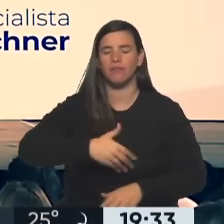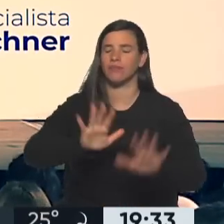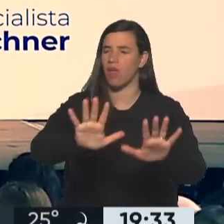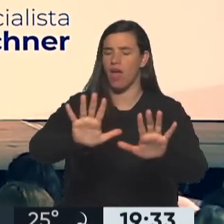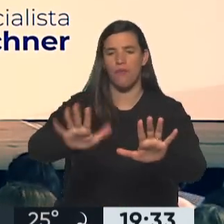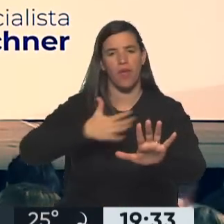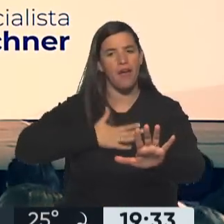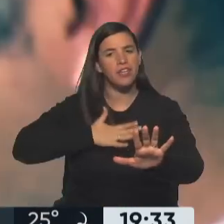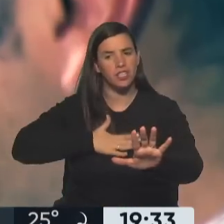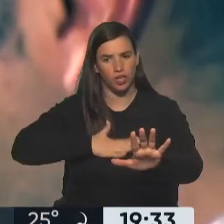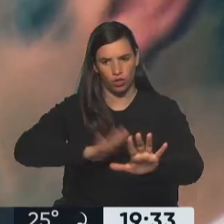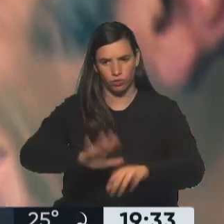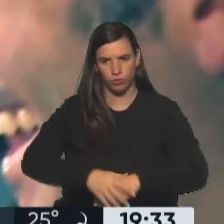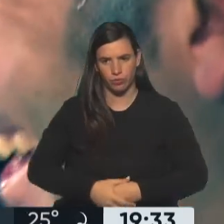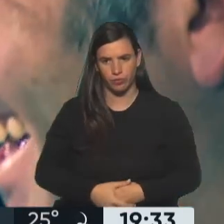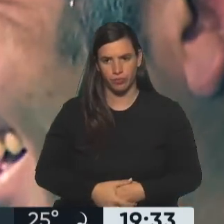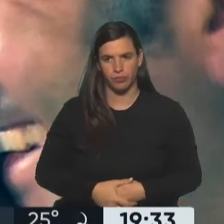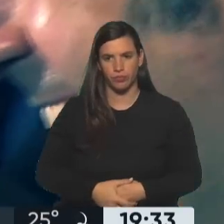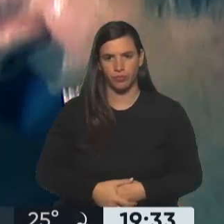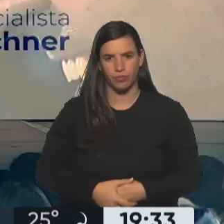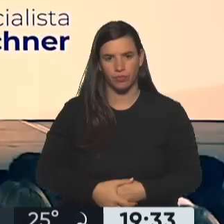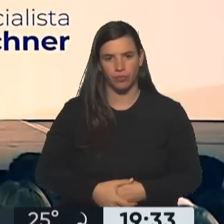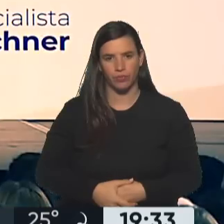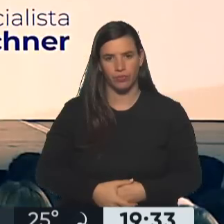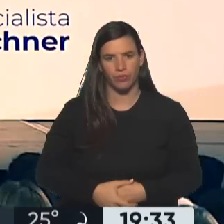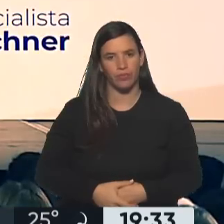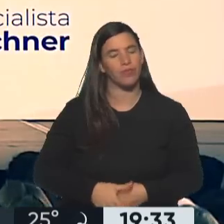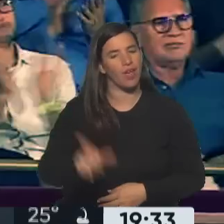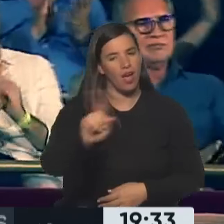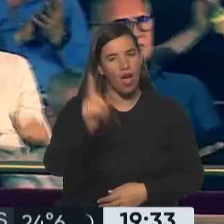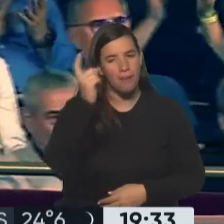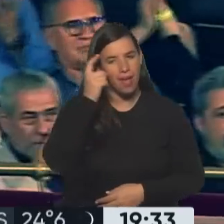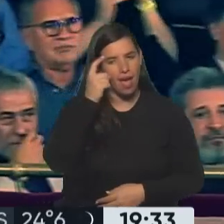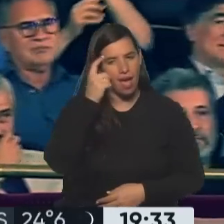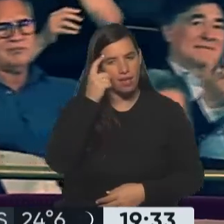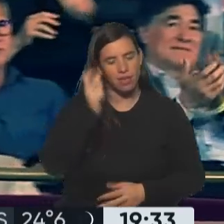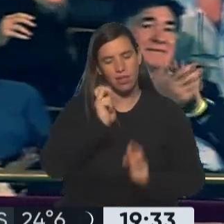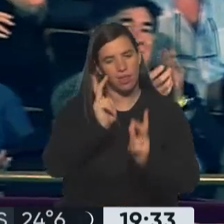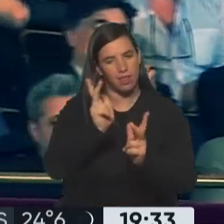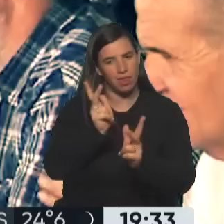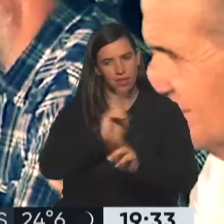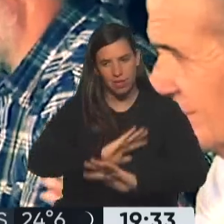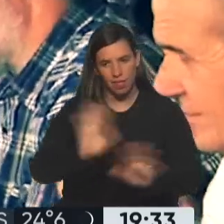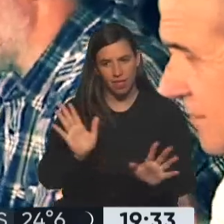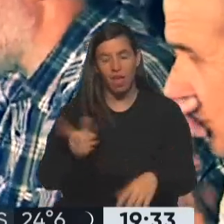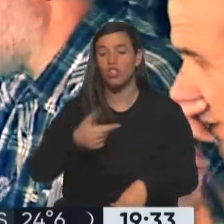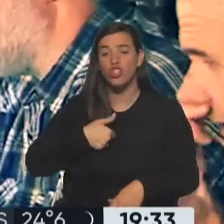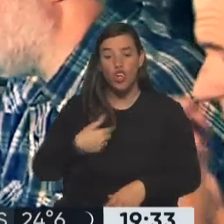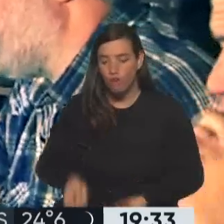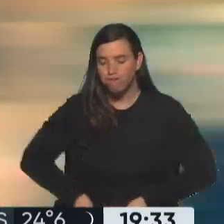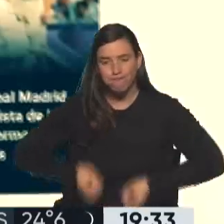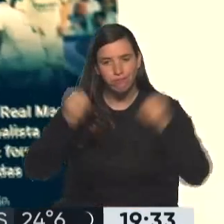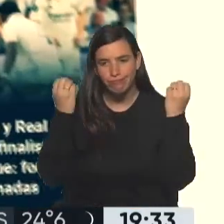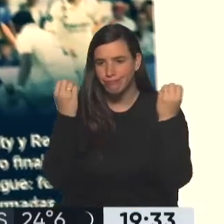Tranquilos, tranquilos. No se hagan los rulos, ya se los dije muchas veces. Ya di lo que tenía que dar.